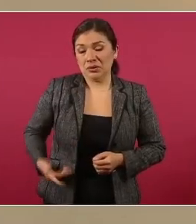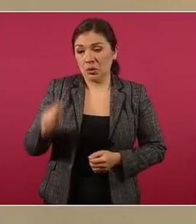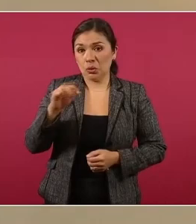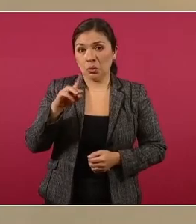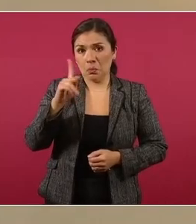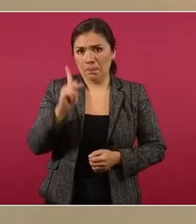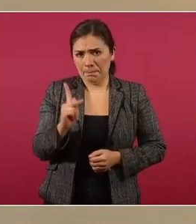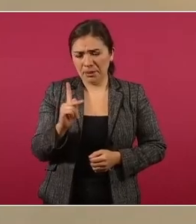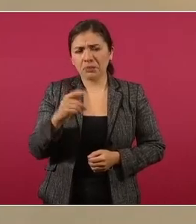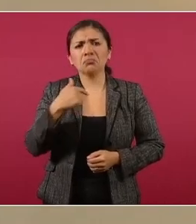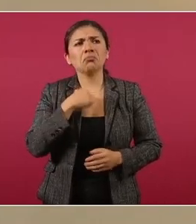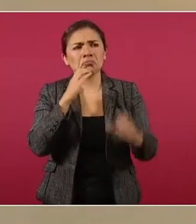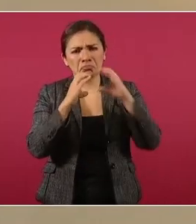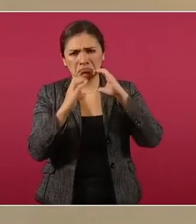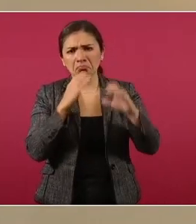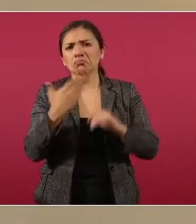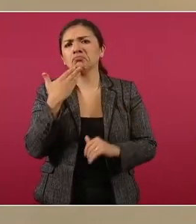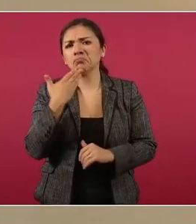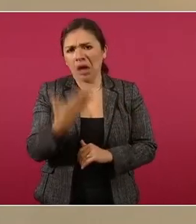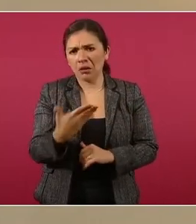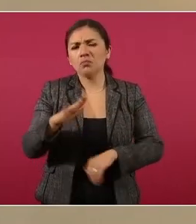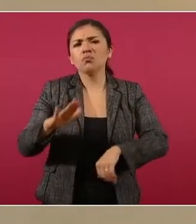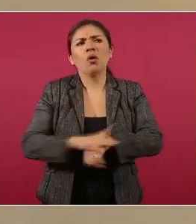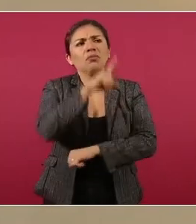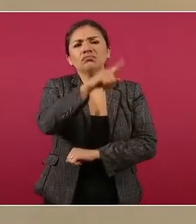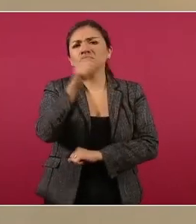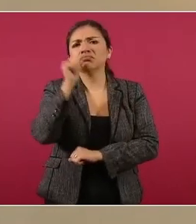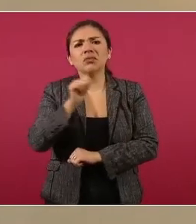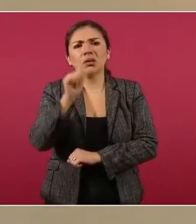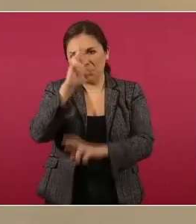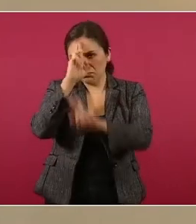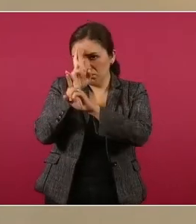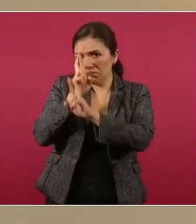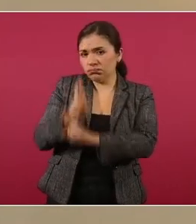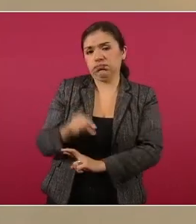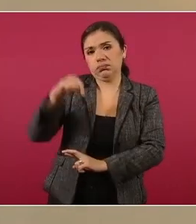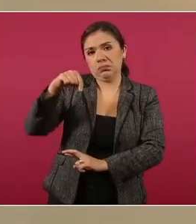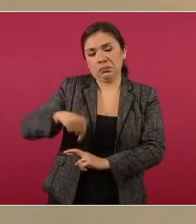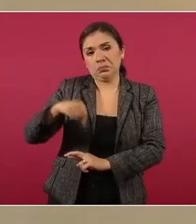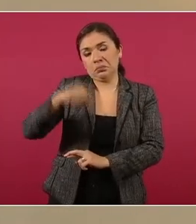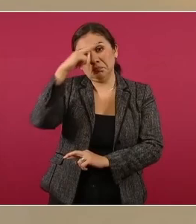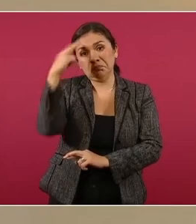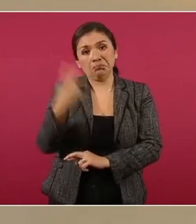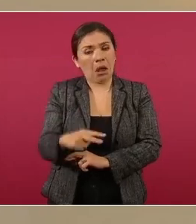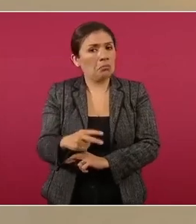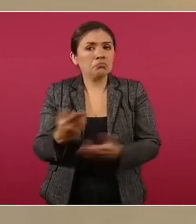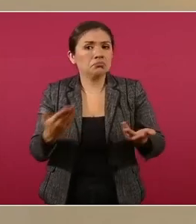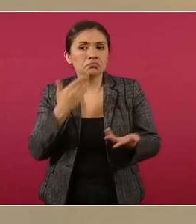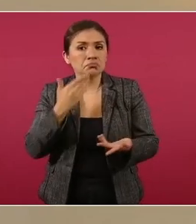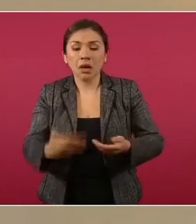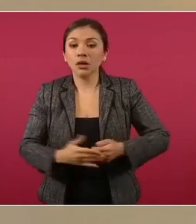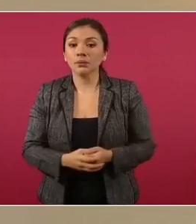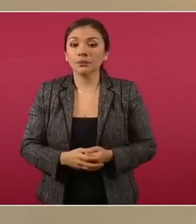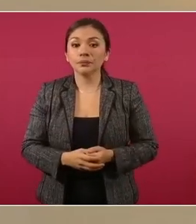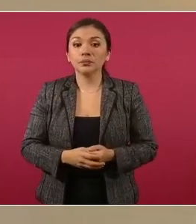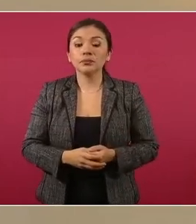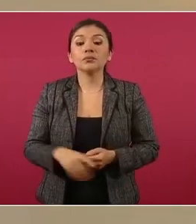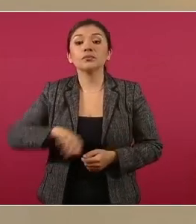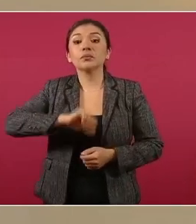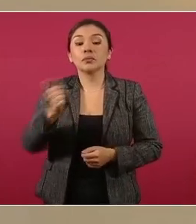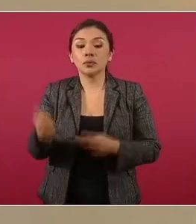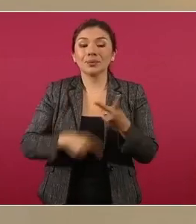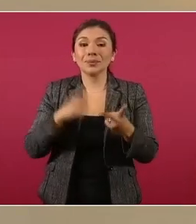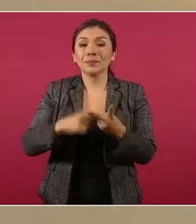porque fue respetuoso con nosotros y muy bien con el presidente